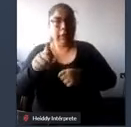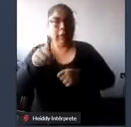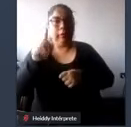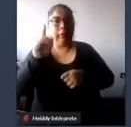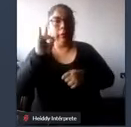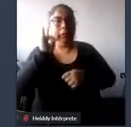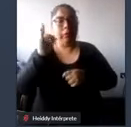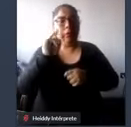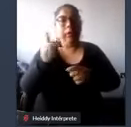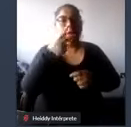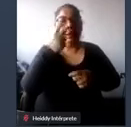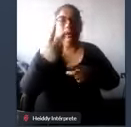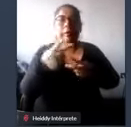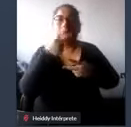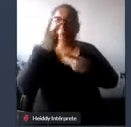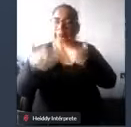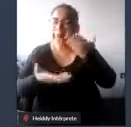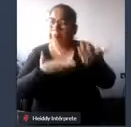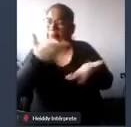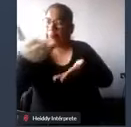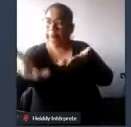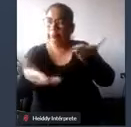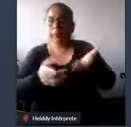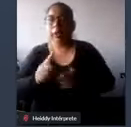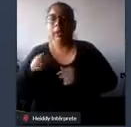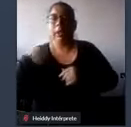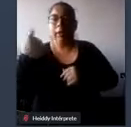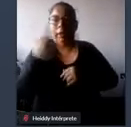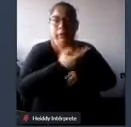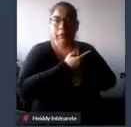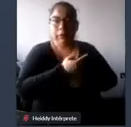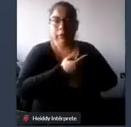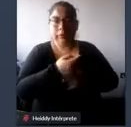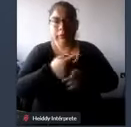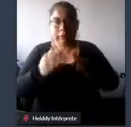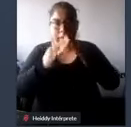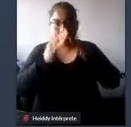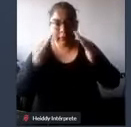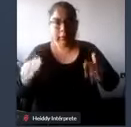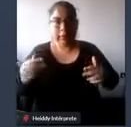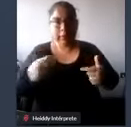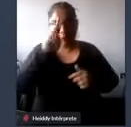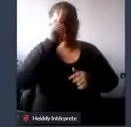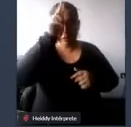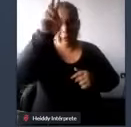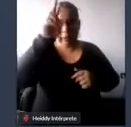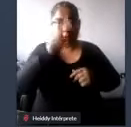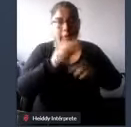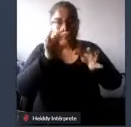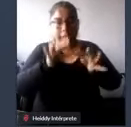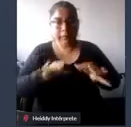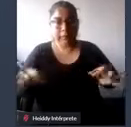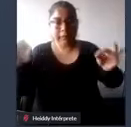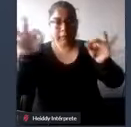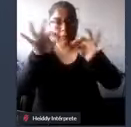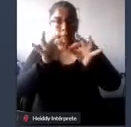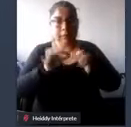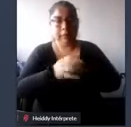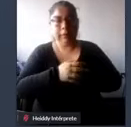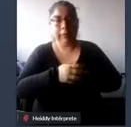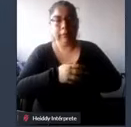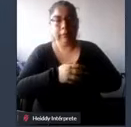los estados deben proporcionar a sus habitantes y el Perú principalmente que tanto lo necesita